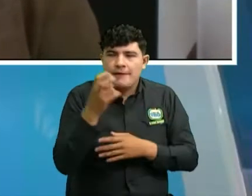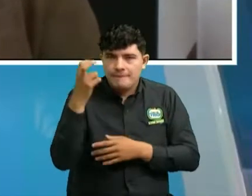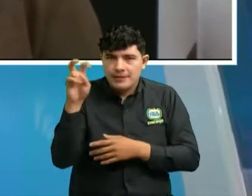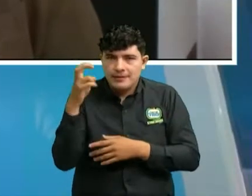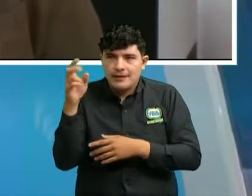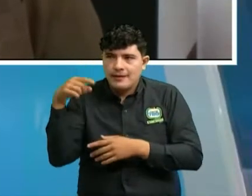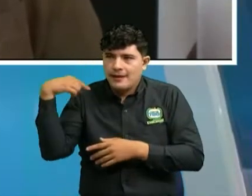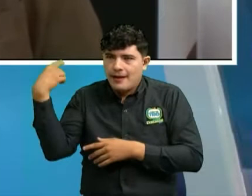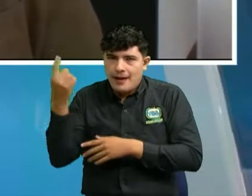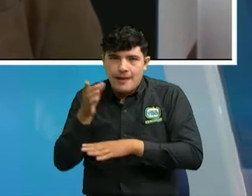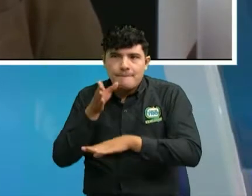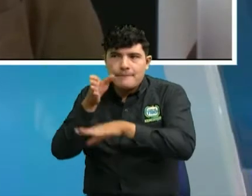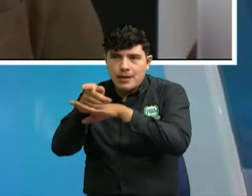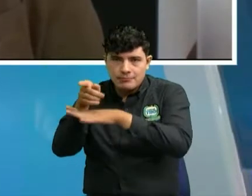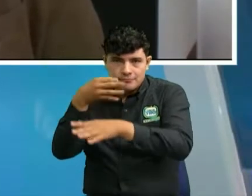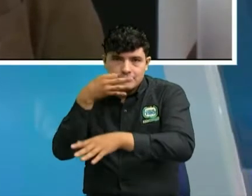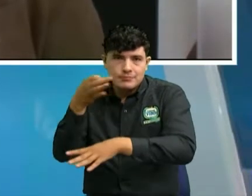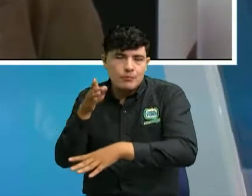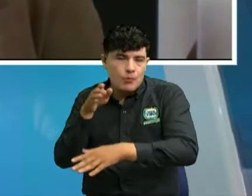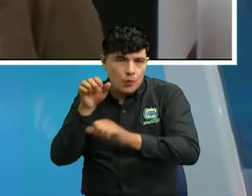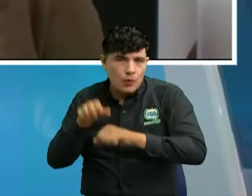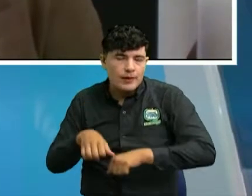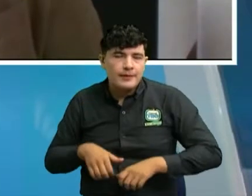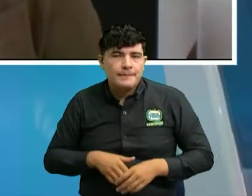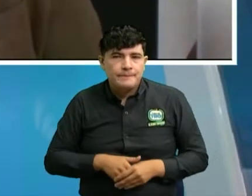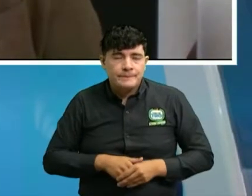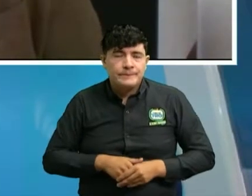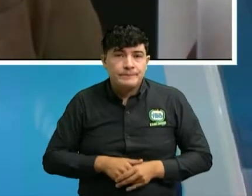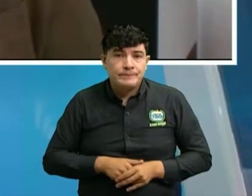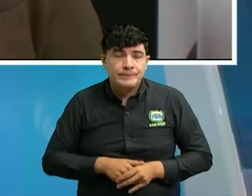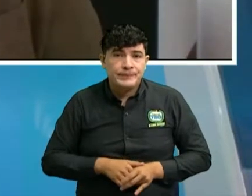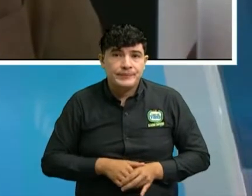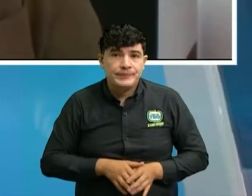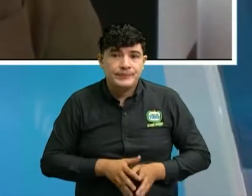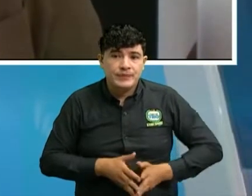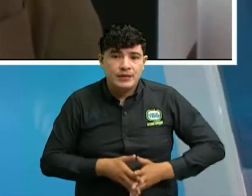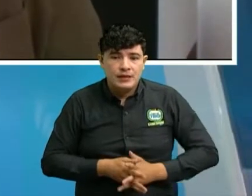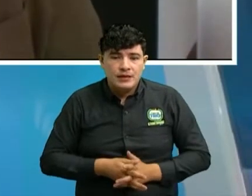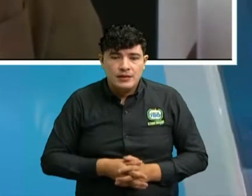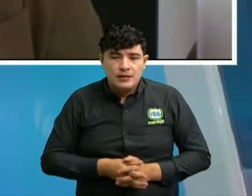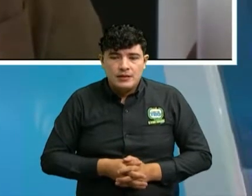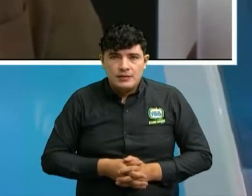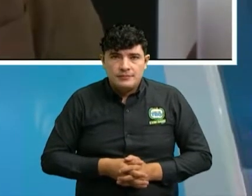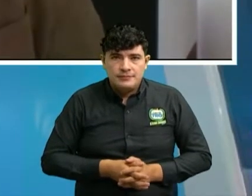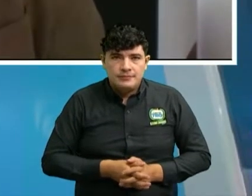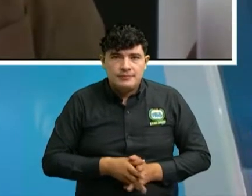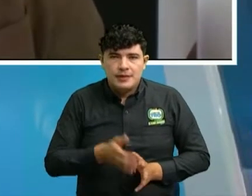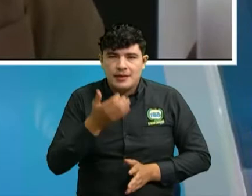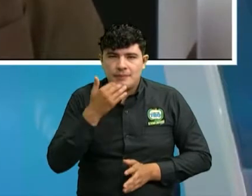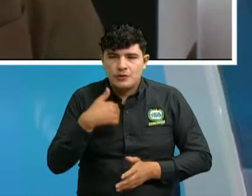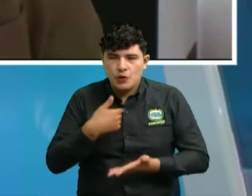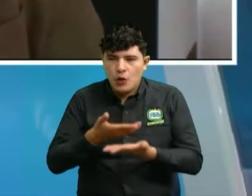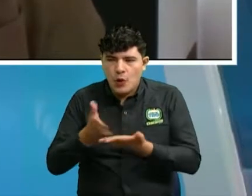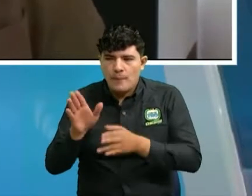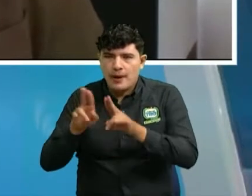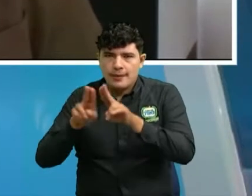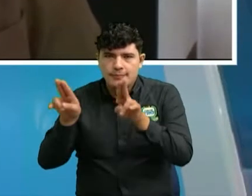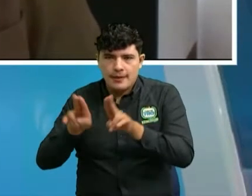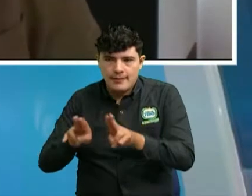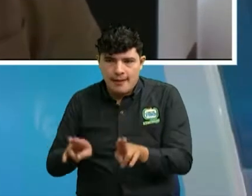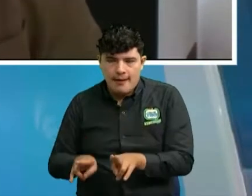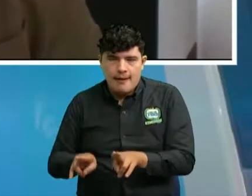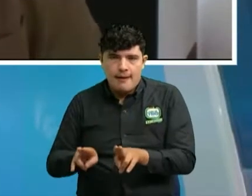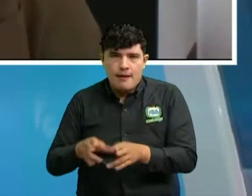de la Nación y cuando ya por ejemplo se está haciendo una transacción de compras por internet pues existe una